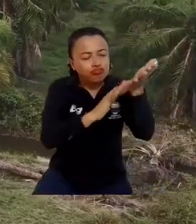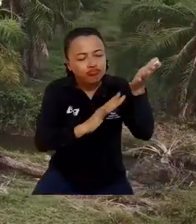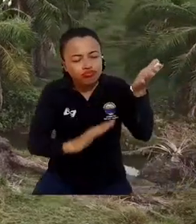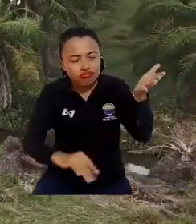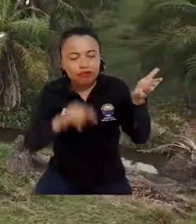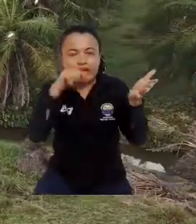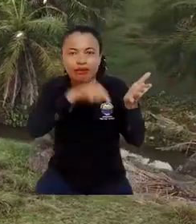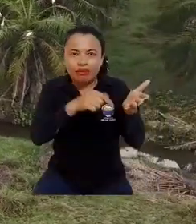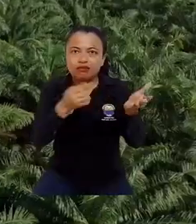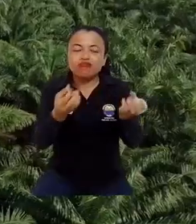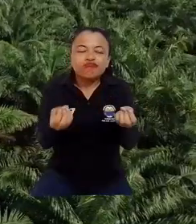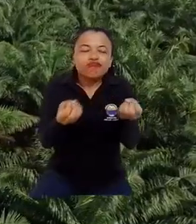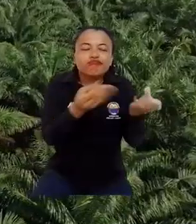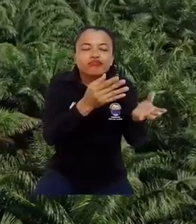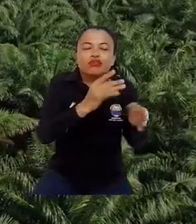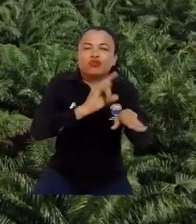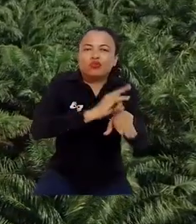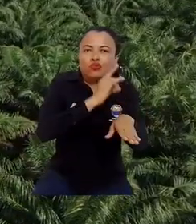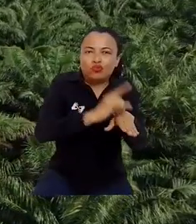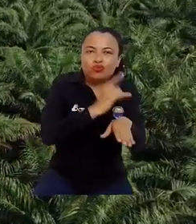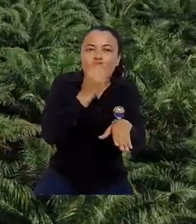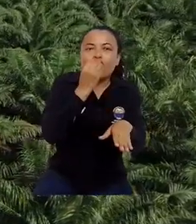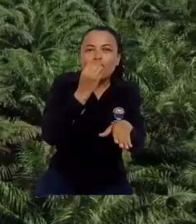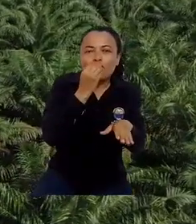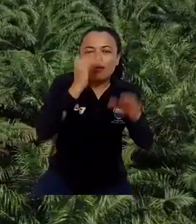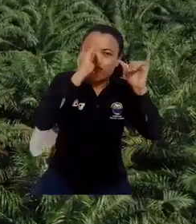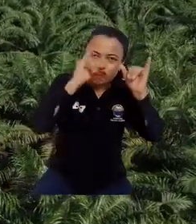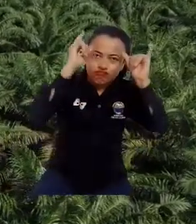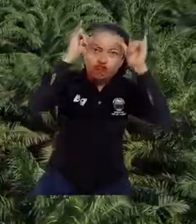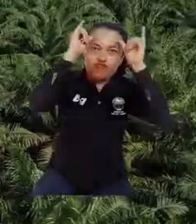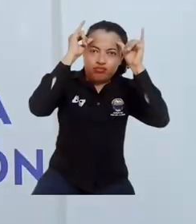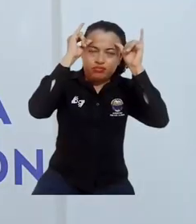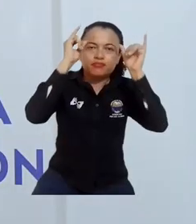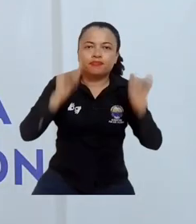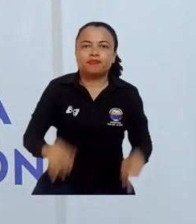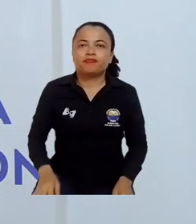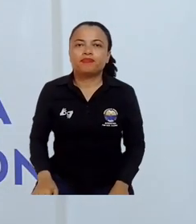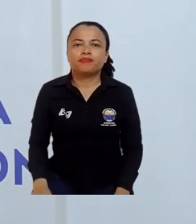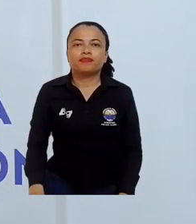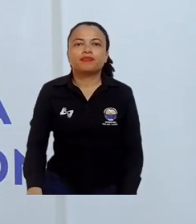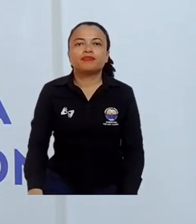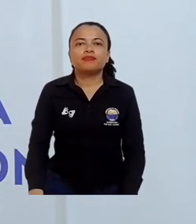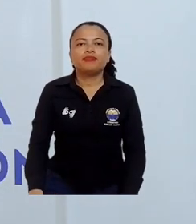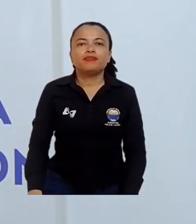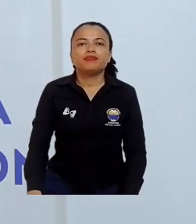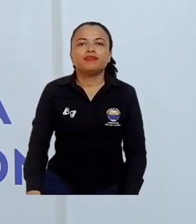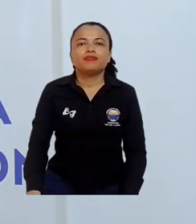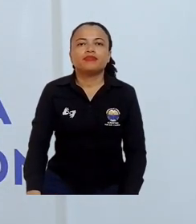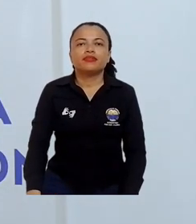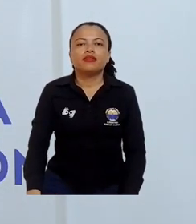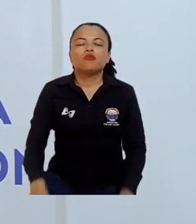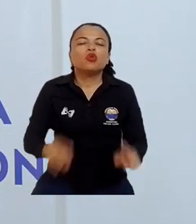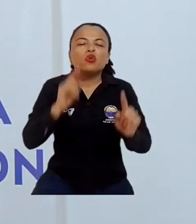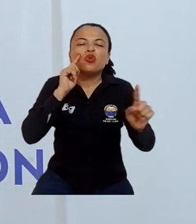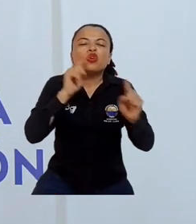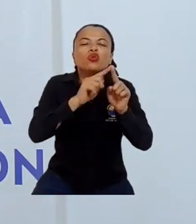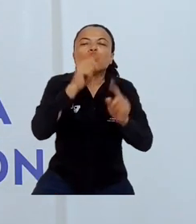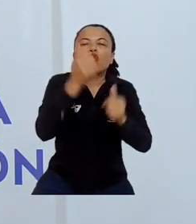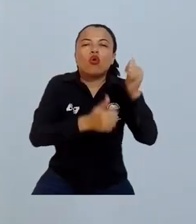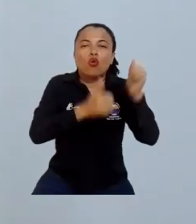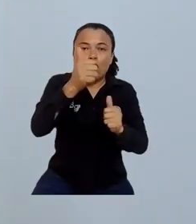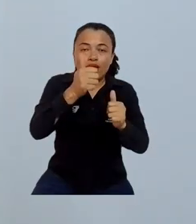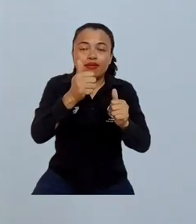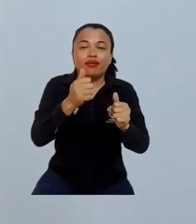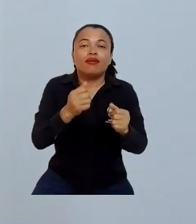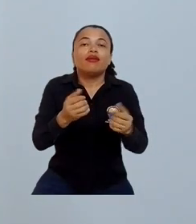líquidos del proceso productivo de aceite crudo de palma que son utilizados como alimento para los bovinos.